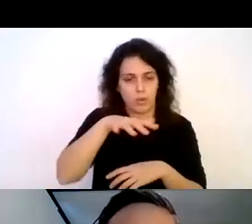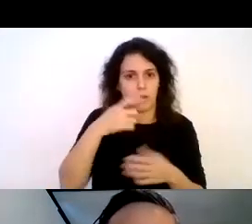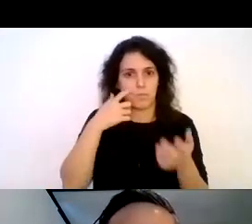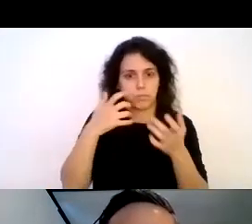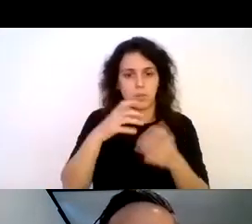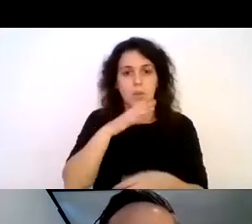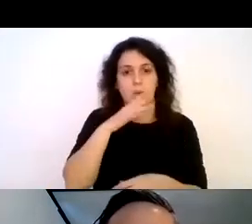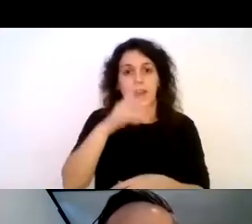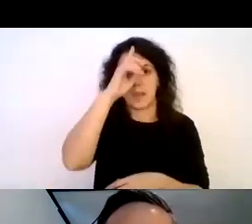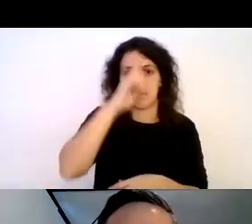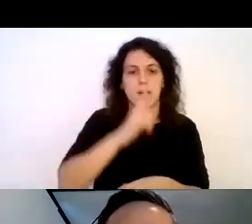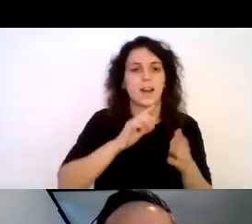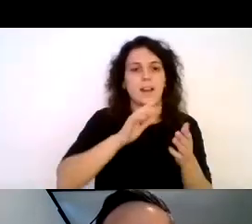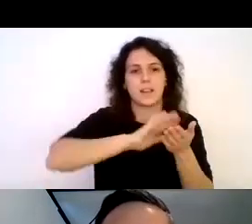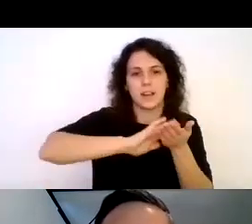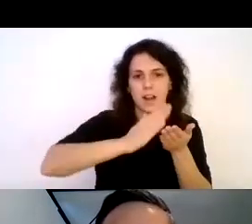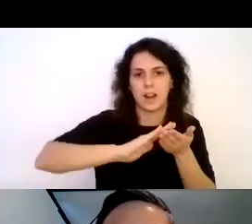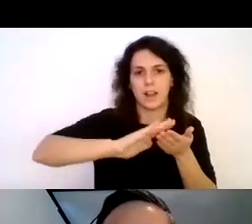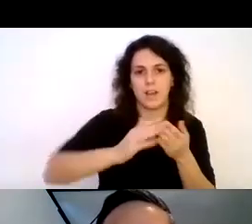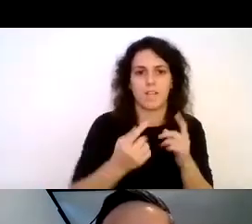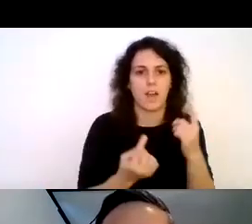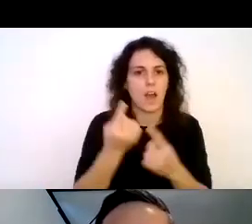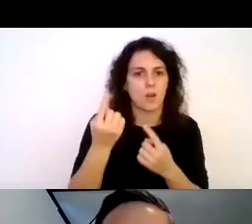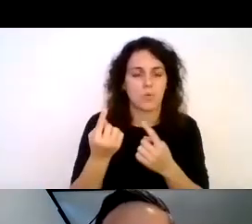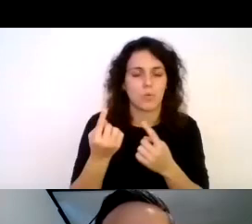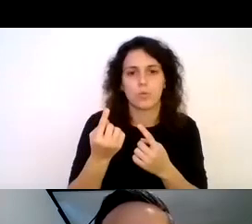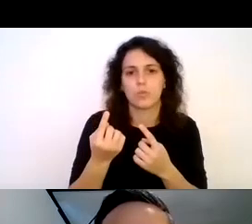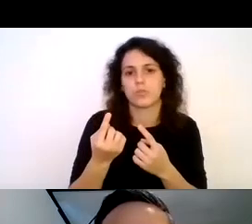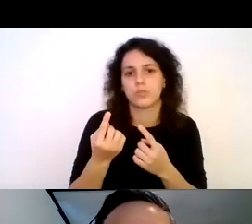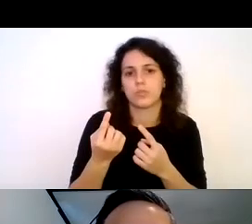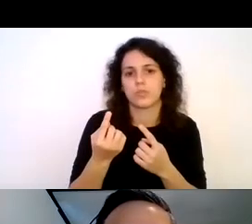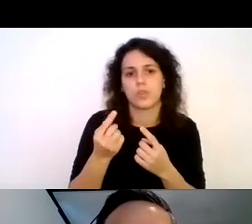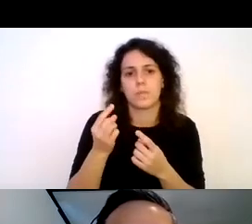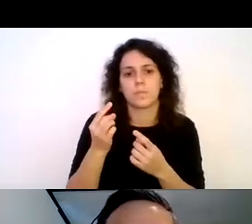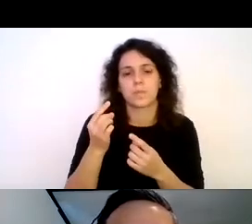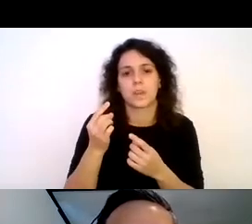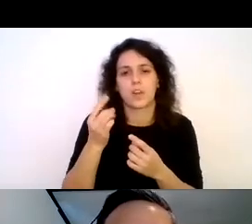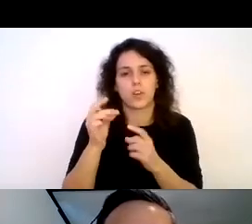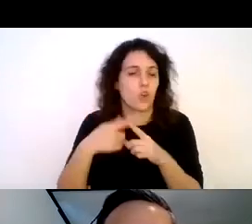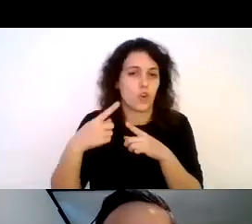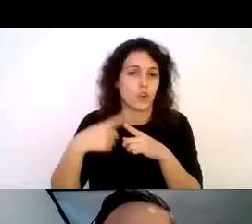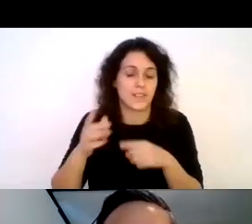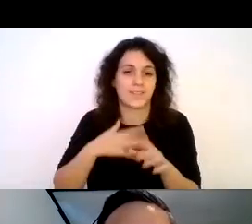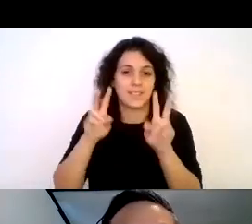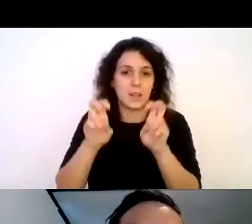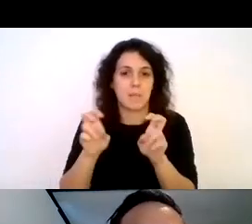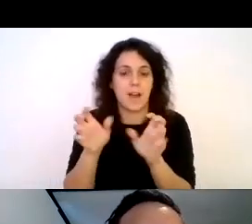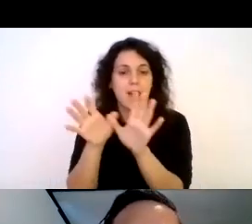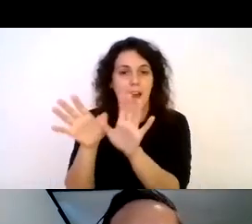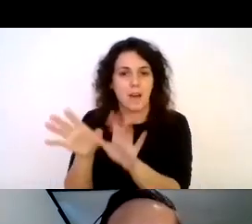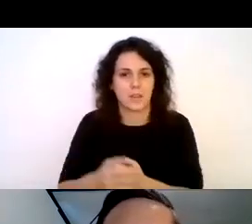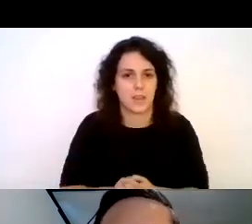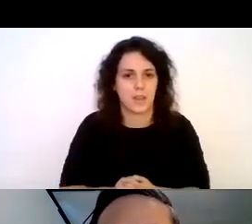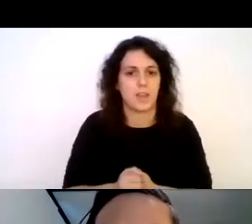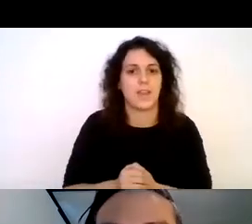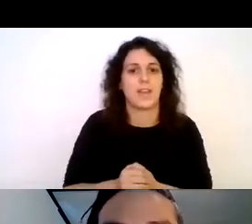las imágenes en relieve algunos cráneos y algunos adornos de mi colección de aves que llevé para tener variedad de material y la estrella